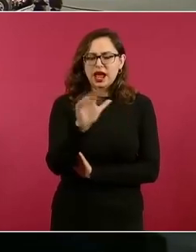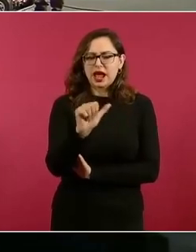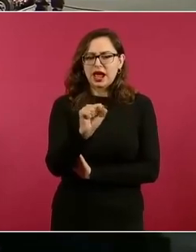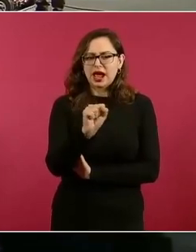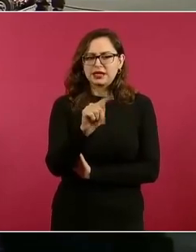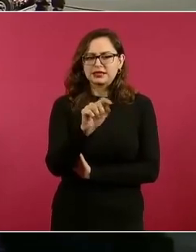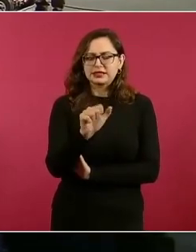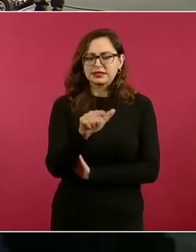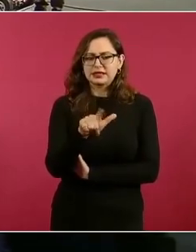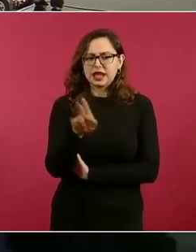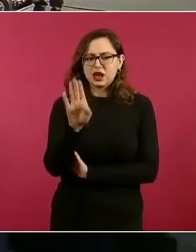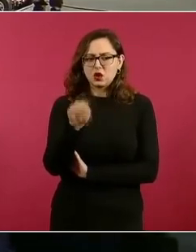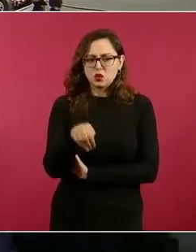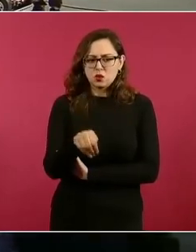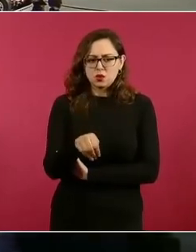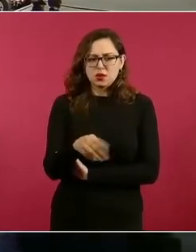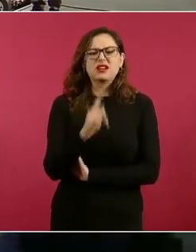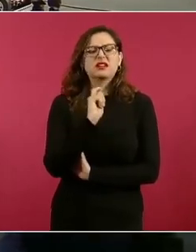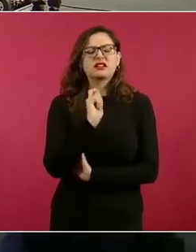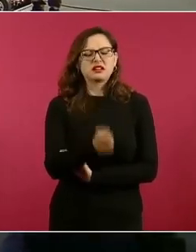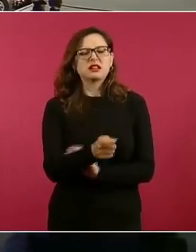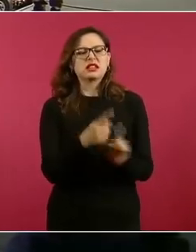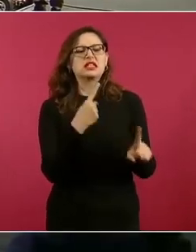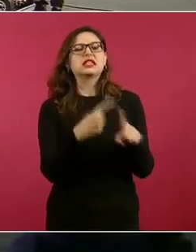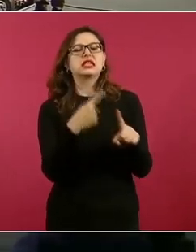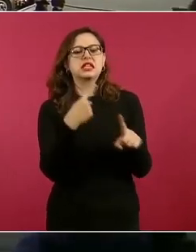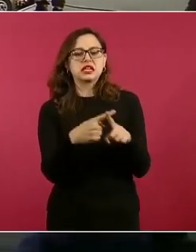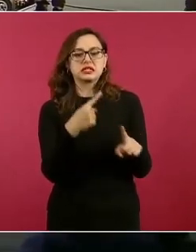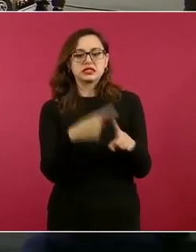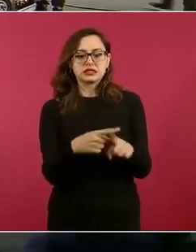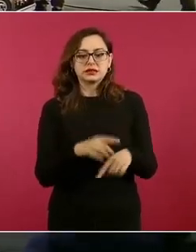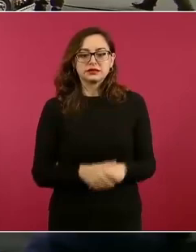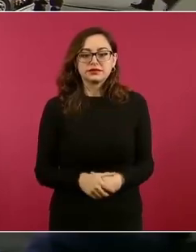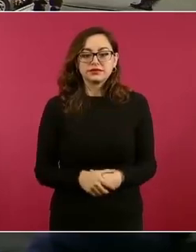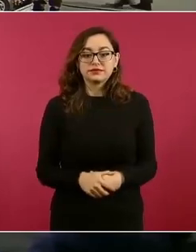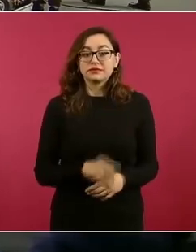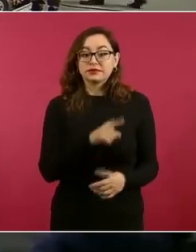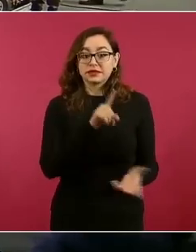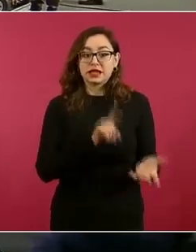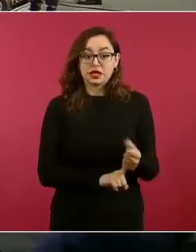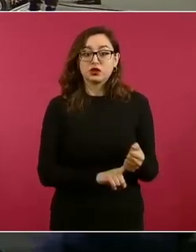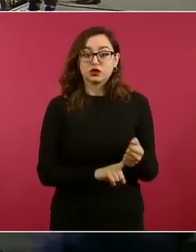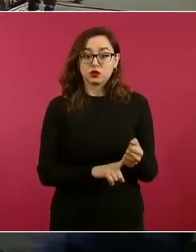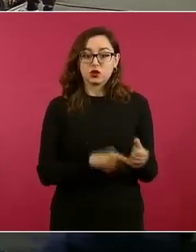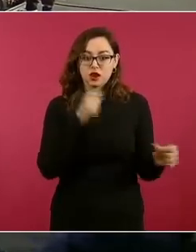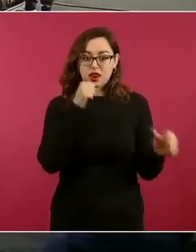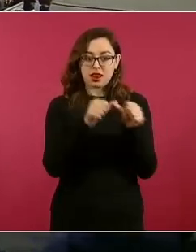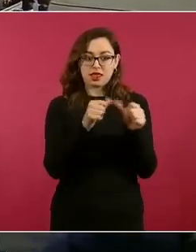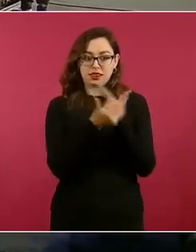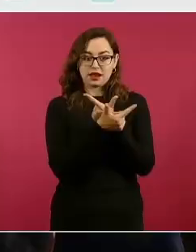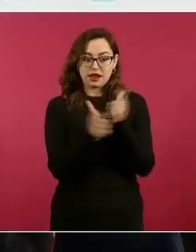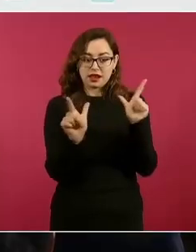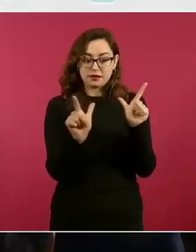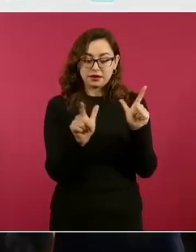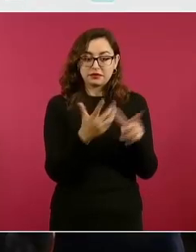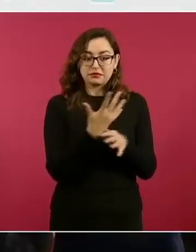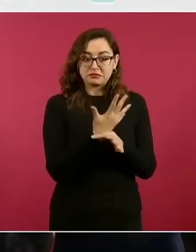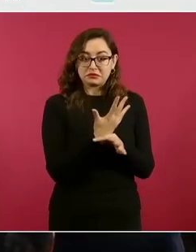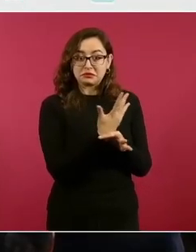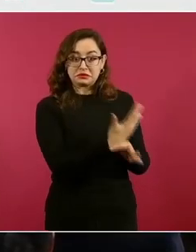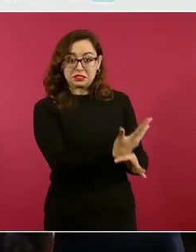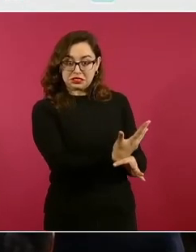Pues un intelectual de estos, de Letras Libres. Y miren lo que escribe,